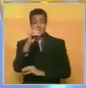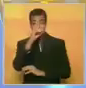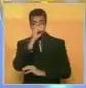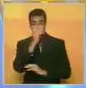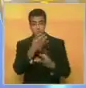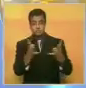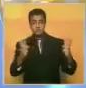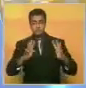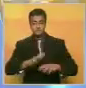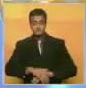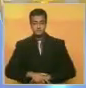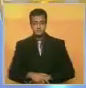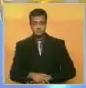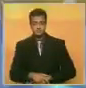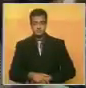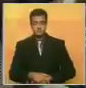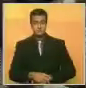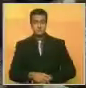Gremio. Adelante Liz, cuéntanos.